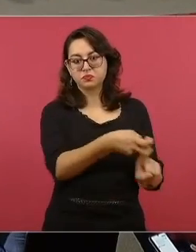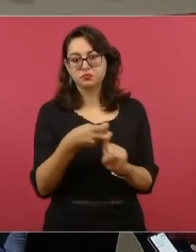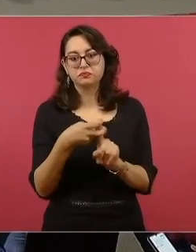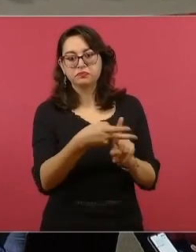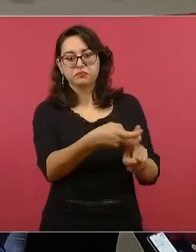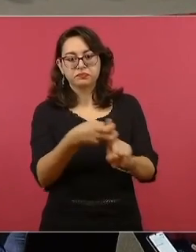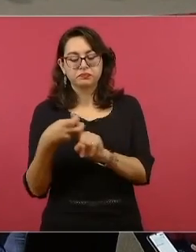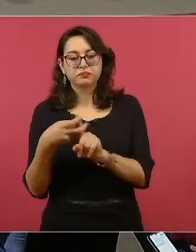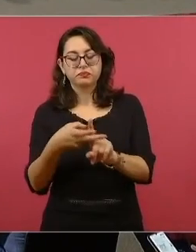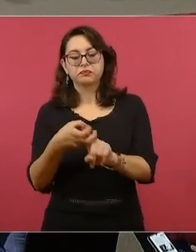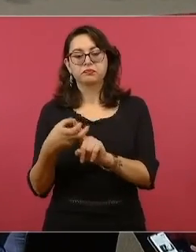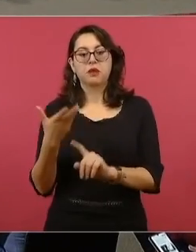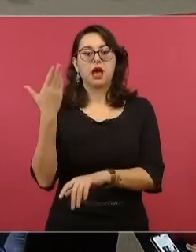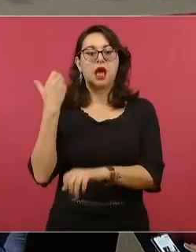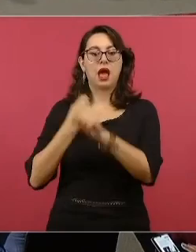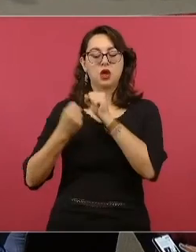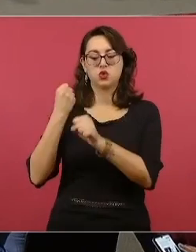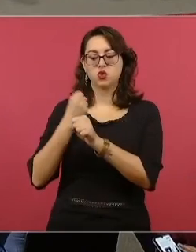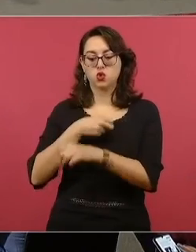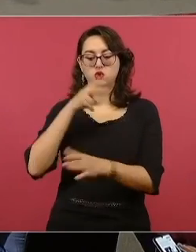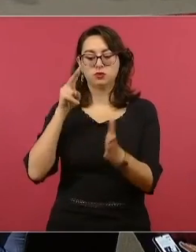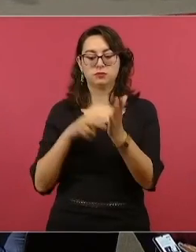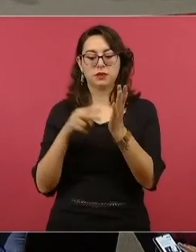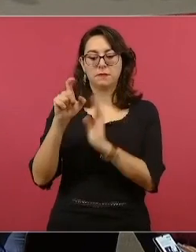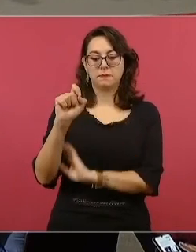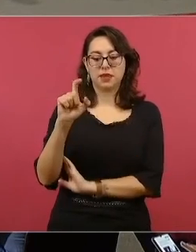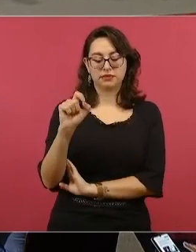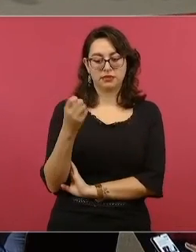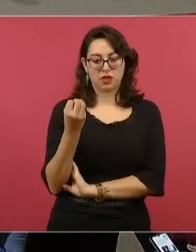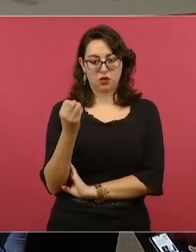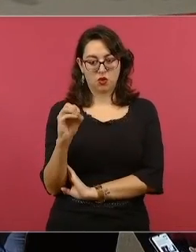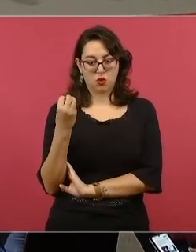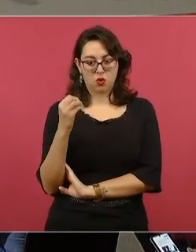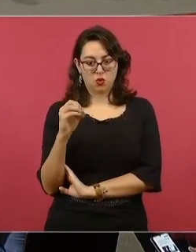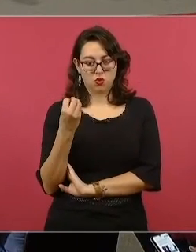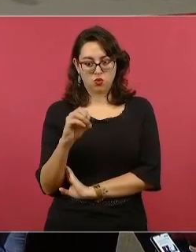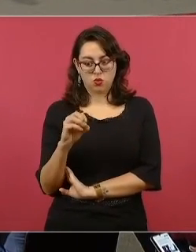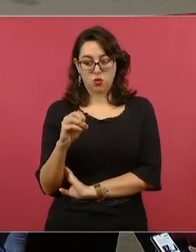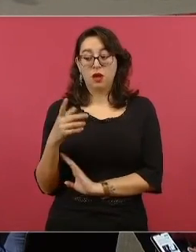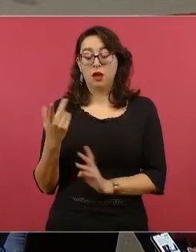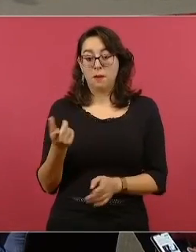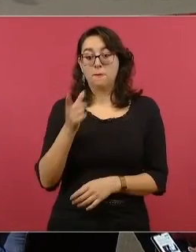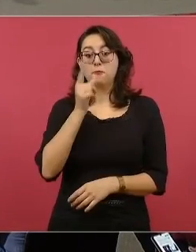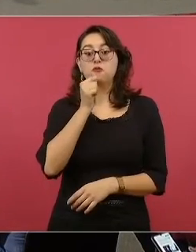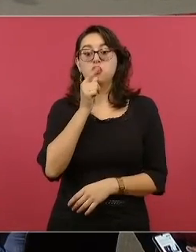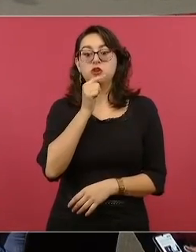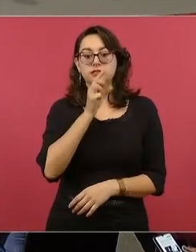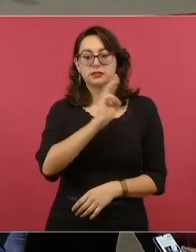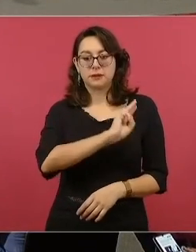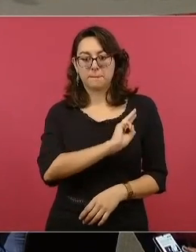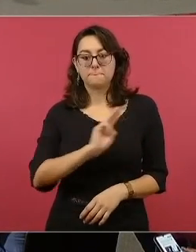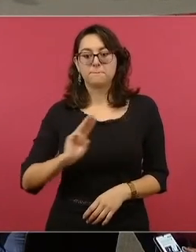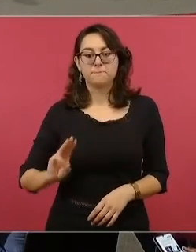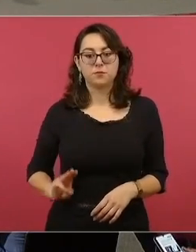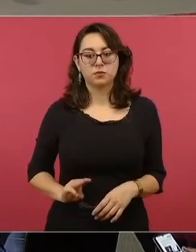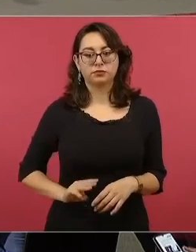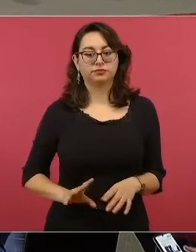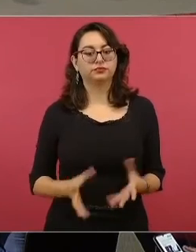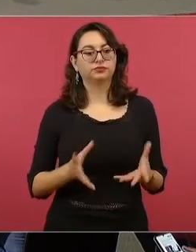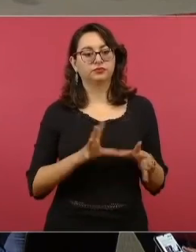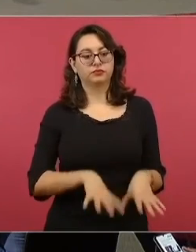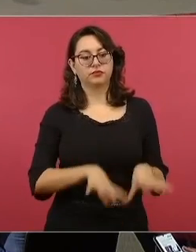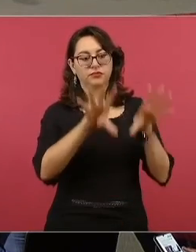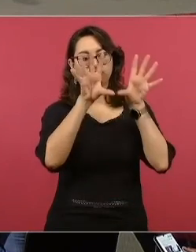ocurrieron en octubre de 2020, cuando elementos de su policía municipal cometieron el delito de